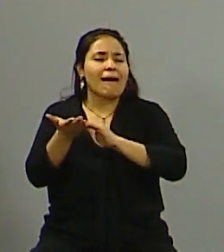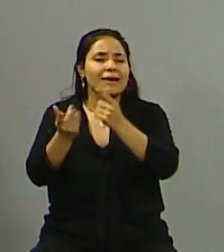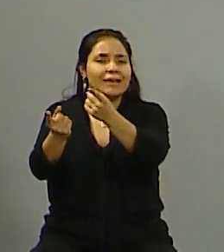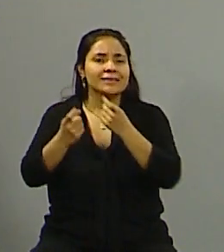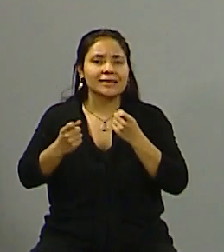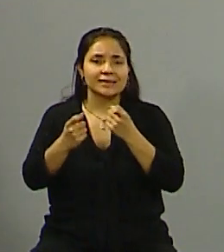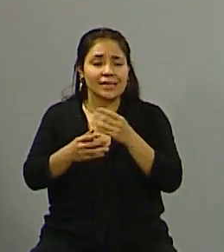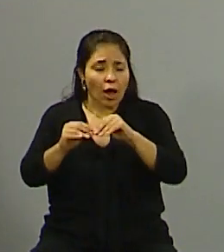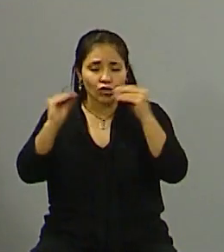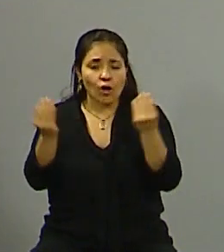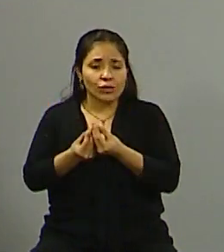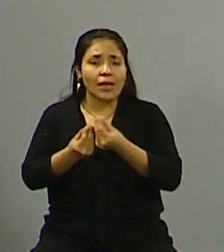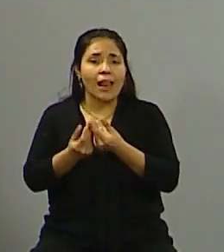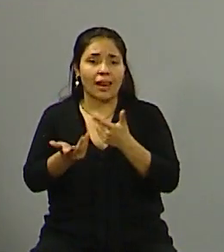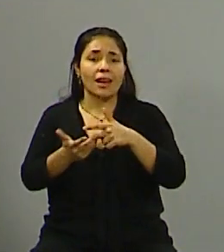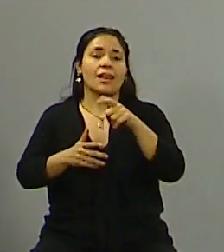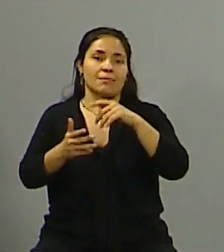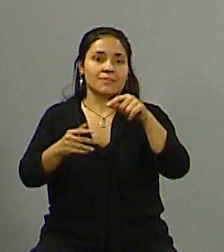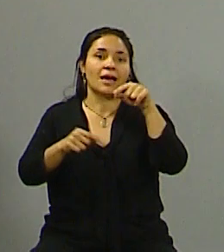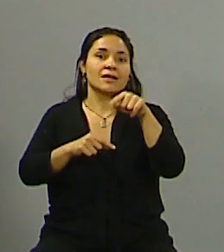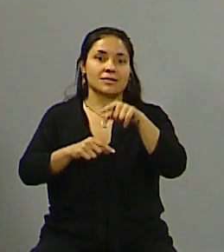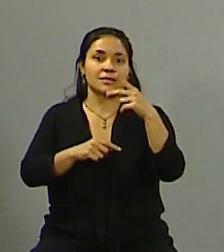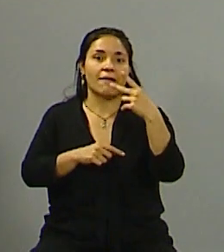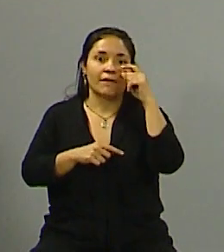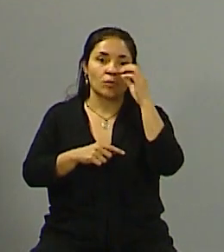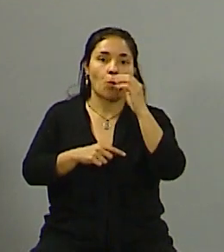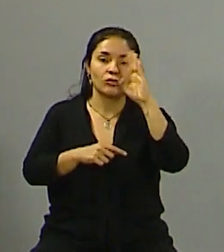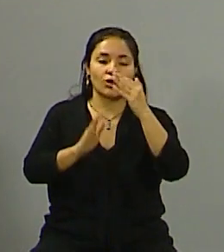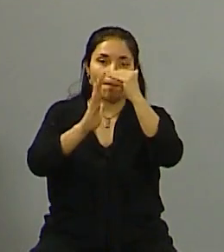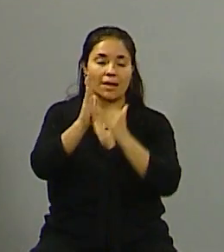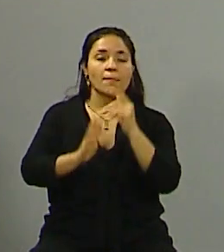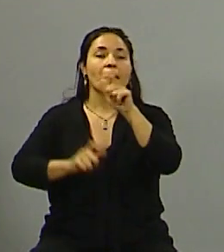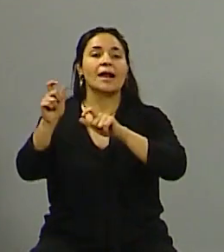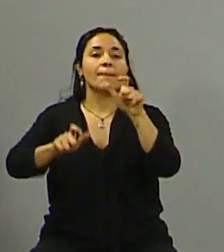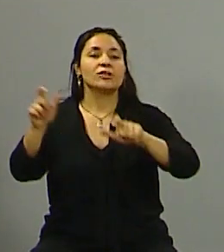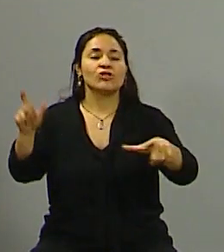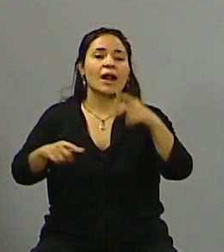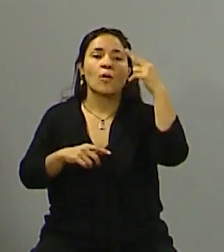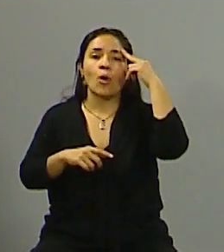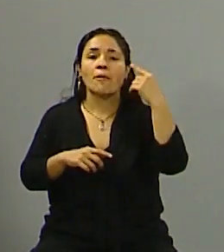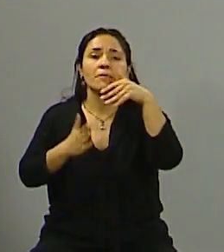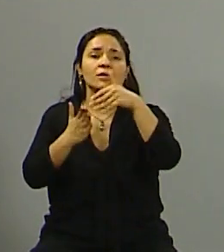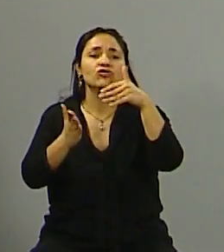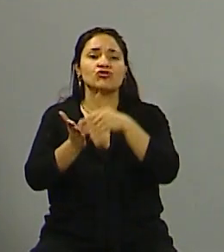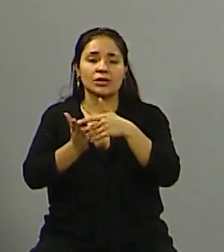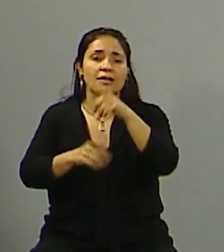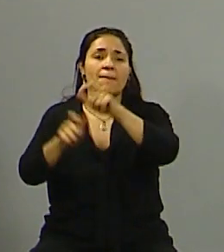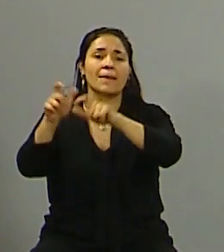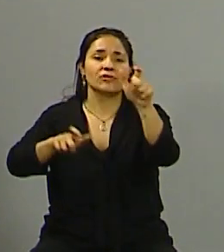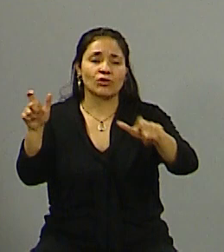9 millones de trabajadores y trabajadoras que en la Argentina cobran salarios de hasta